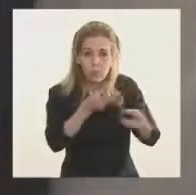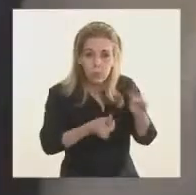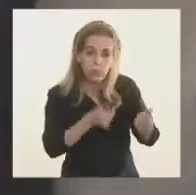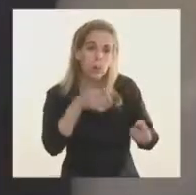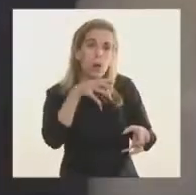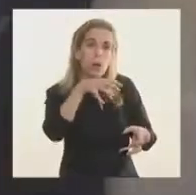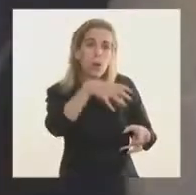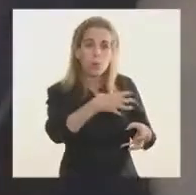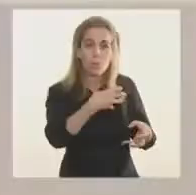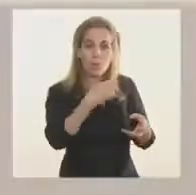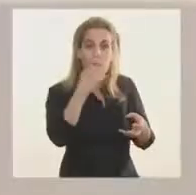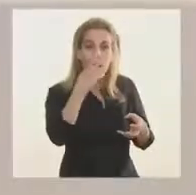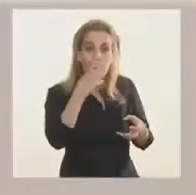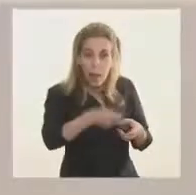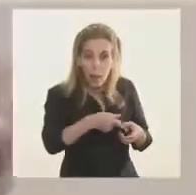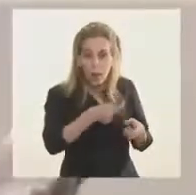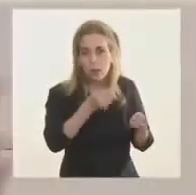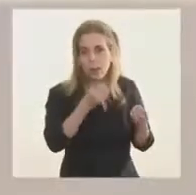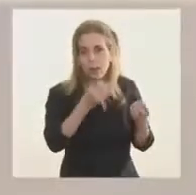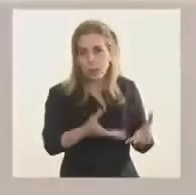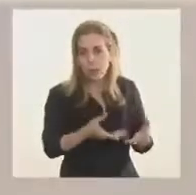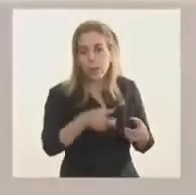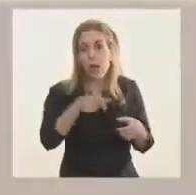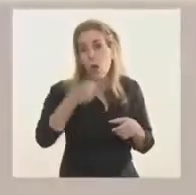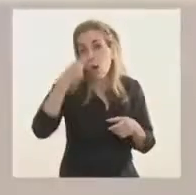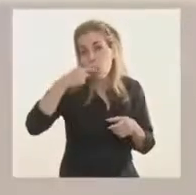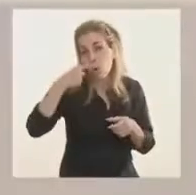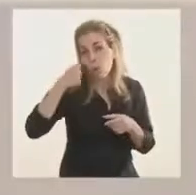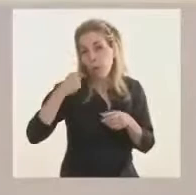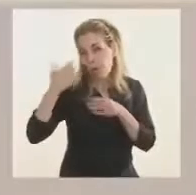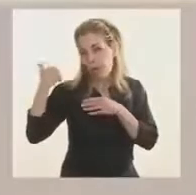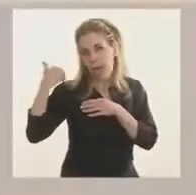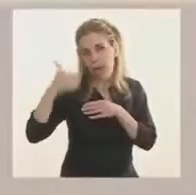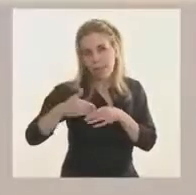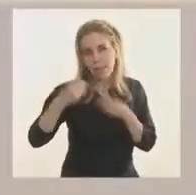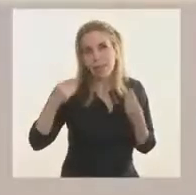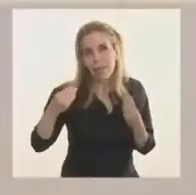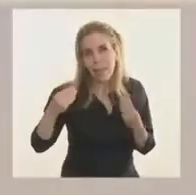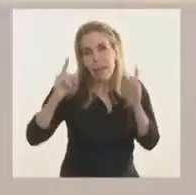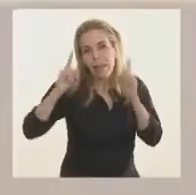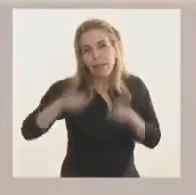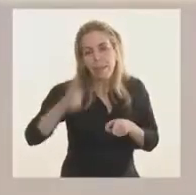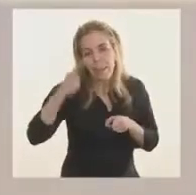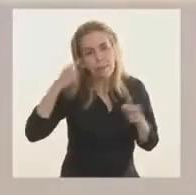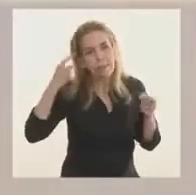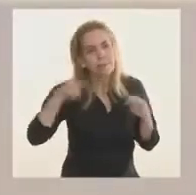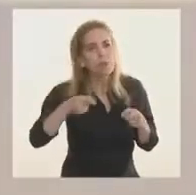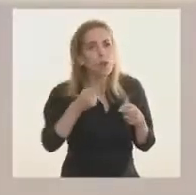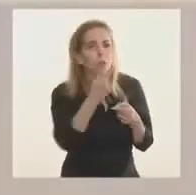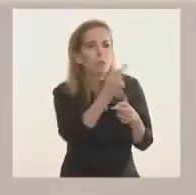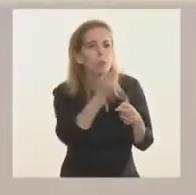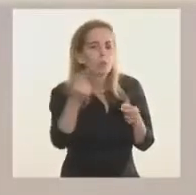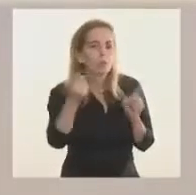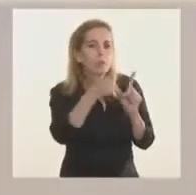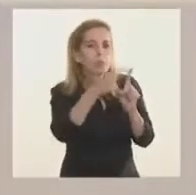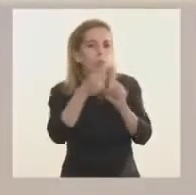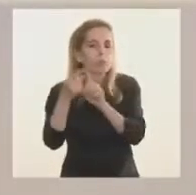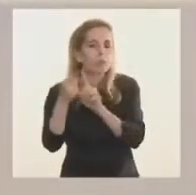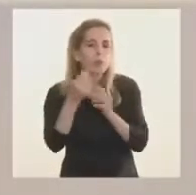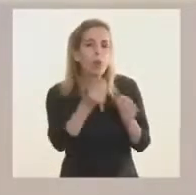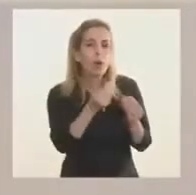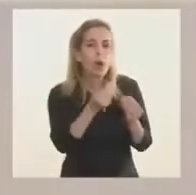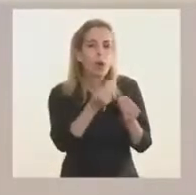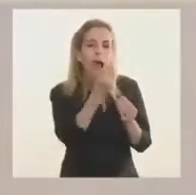sector público dar un salto importante. Y en estos últimos días, el comodato con cada una de